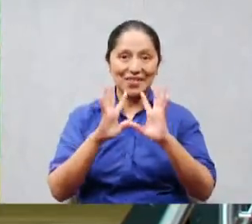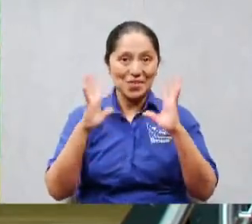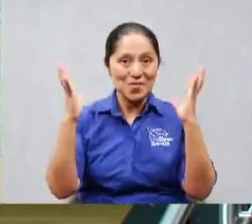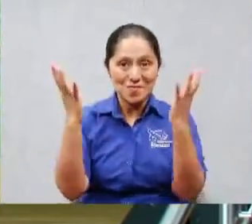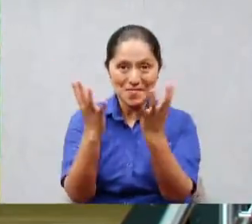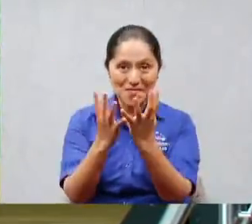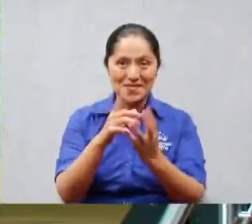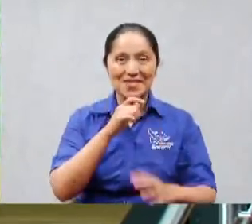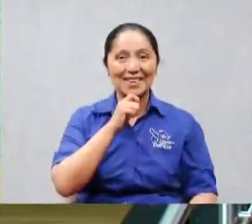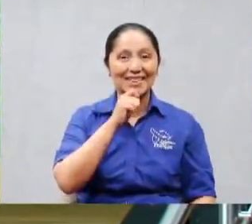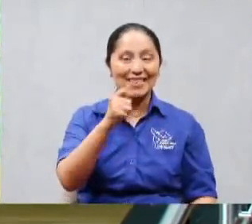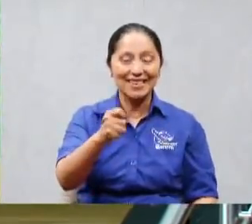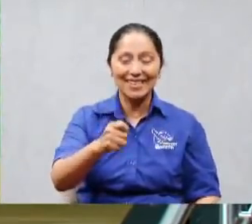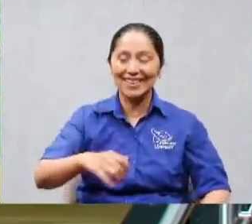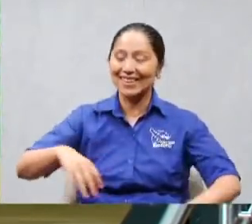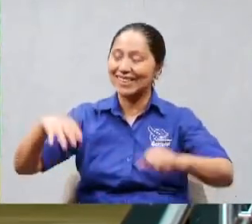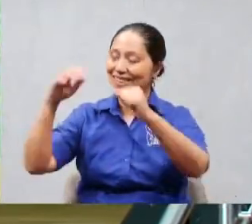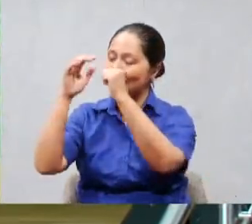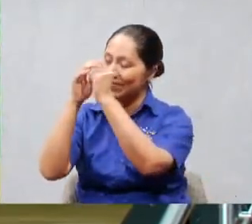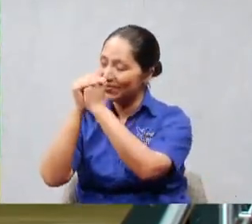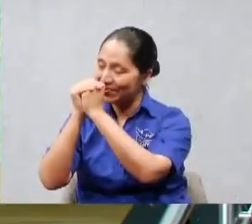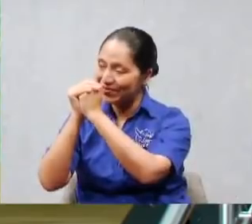denle un aplauso al rey